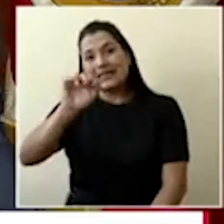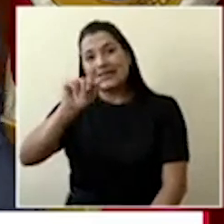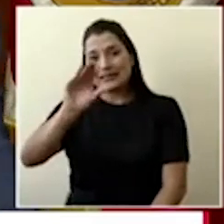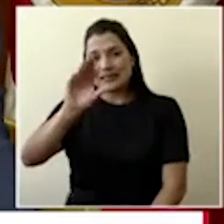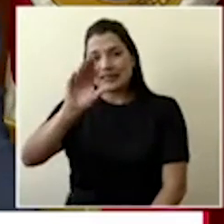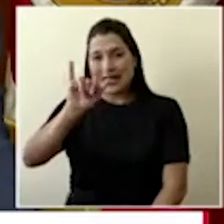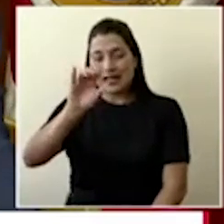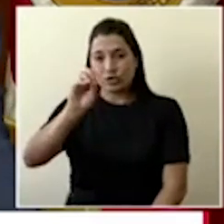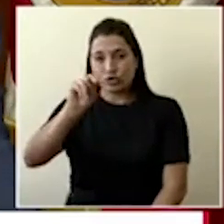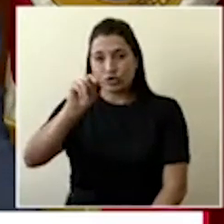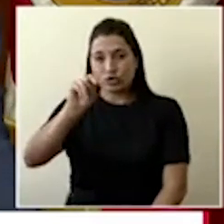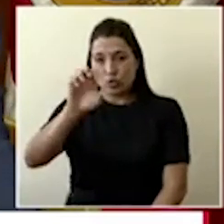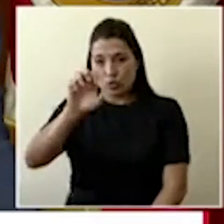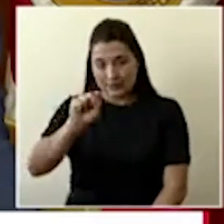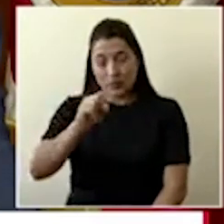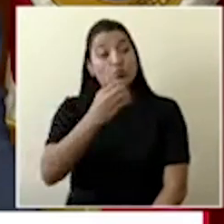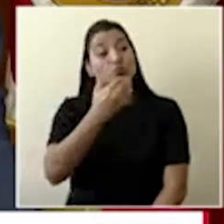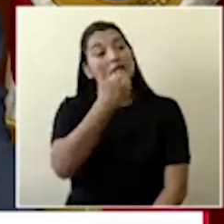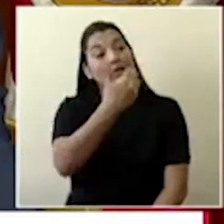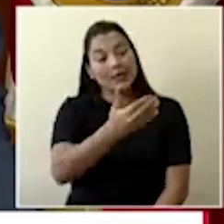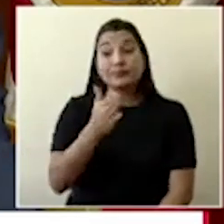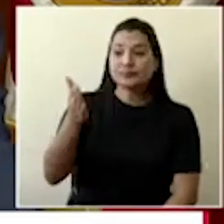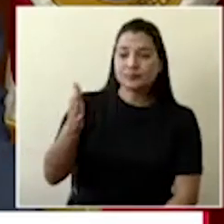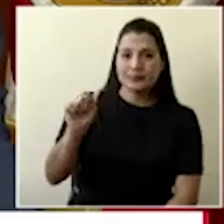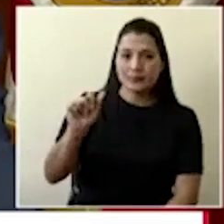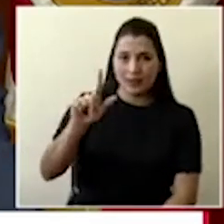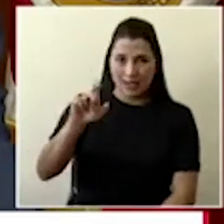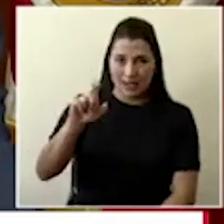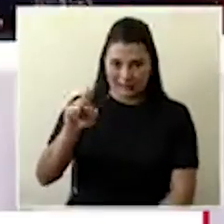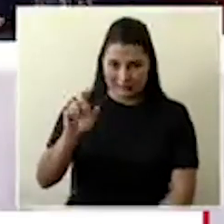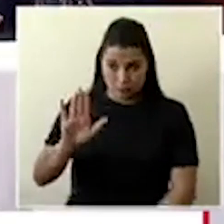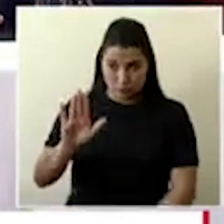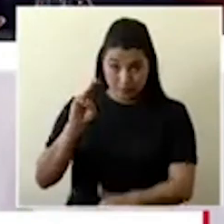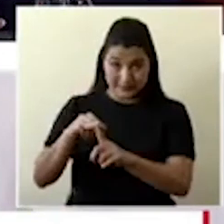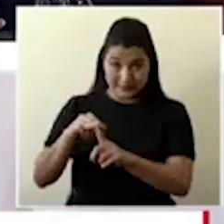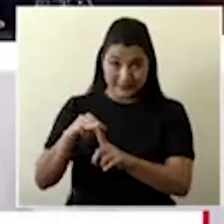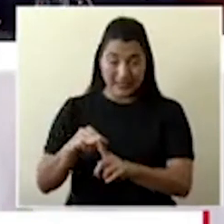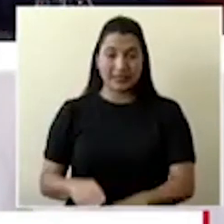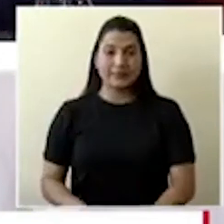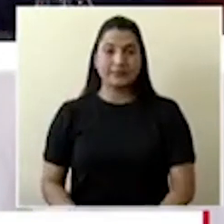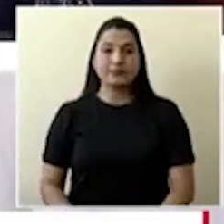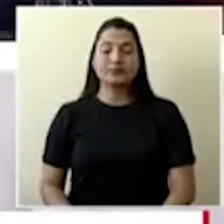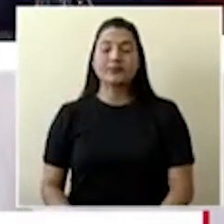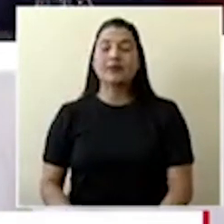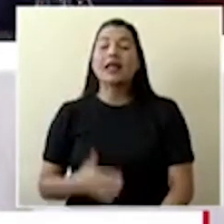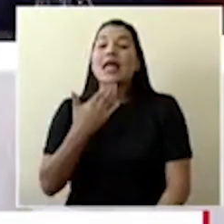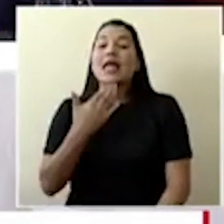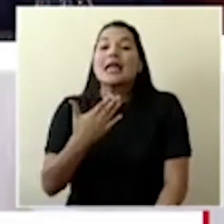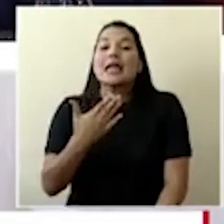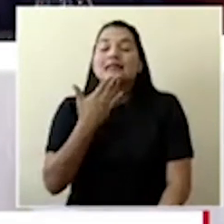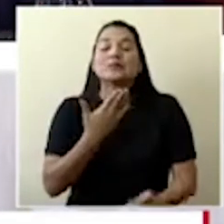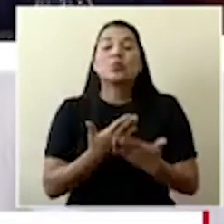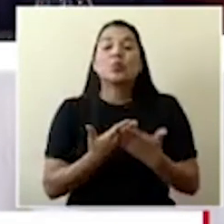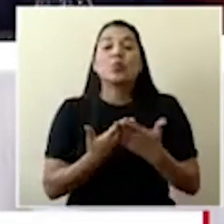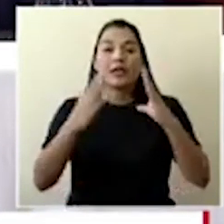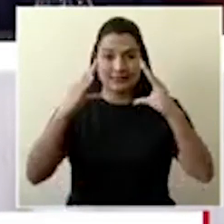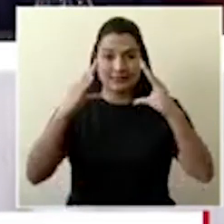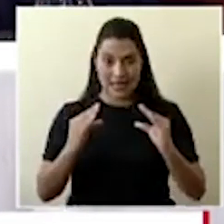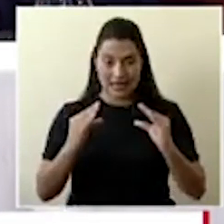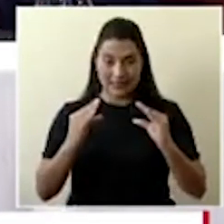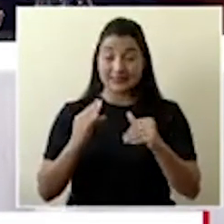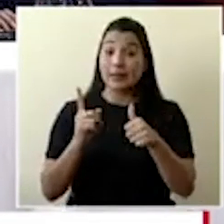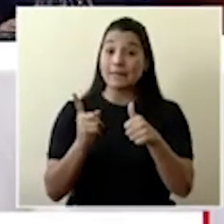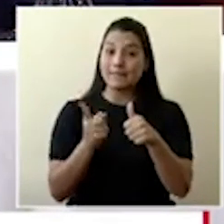Muchas gracias, don Román. Don Alex, su mensaje. Muchísimas gracias. Muy buenas tardes. En primera